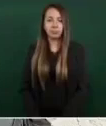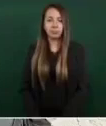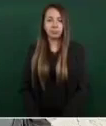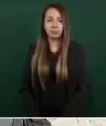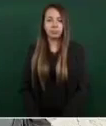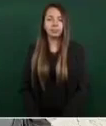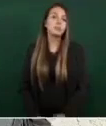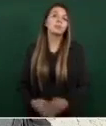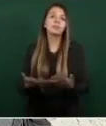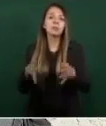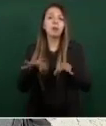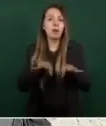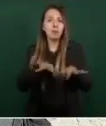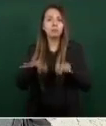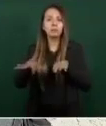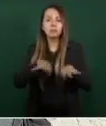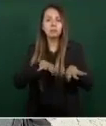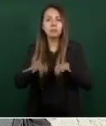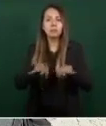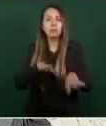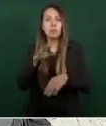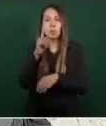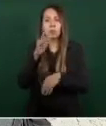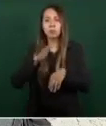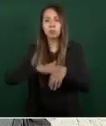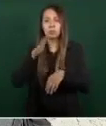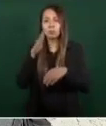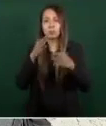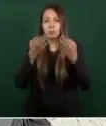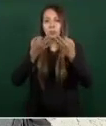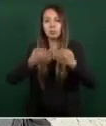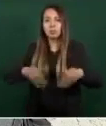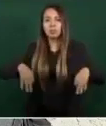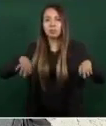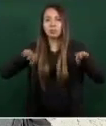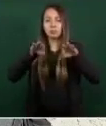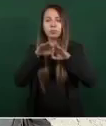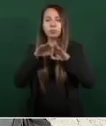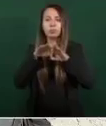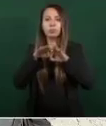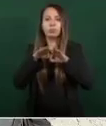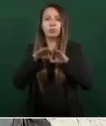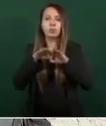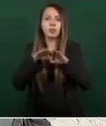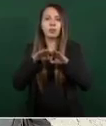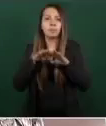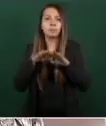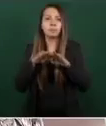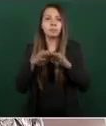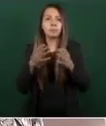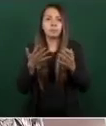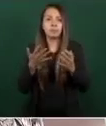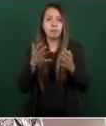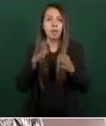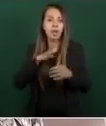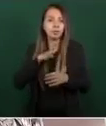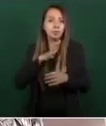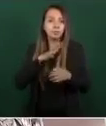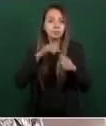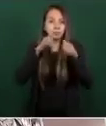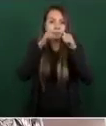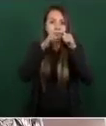Se está trabajando, lo más importante es de que se están atendiendo